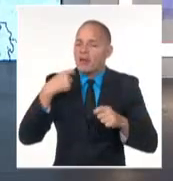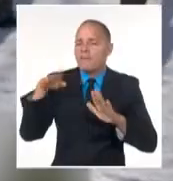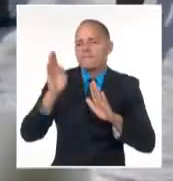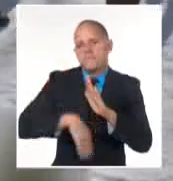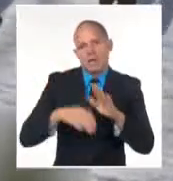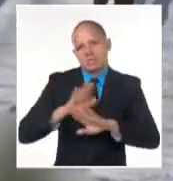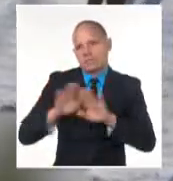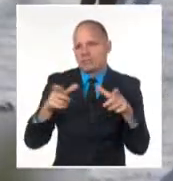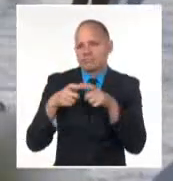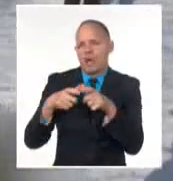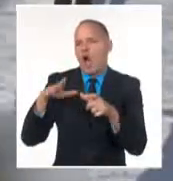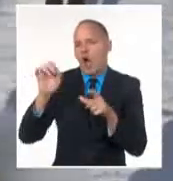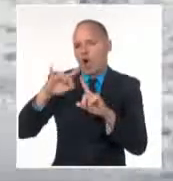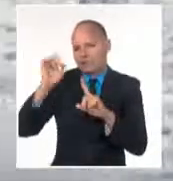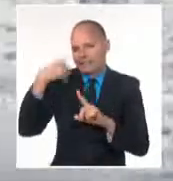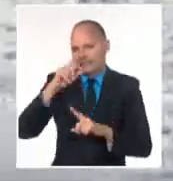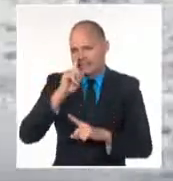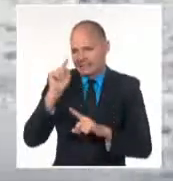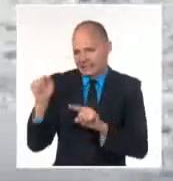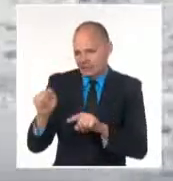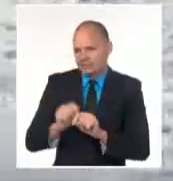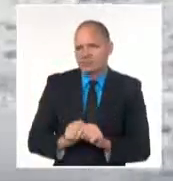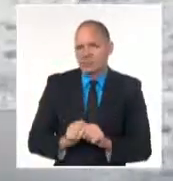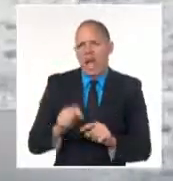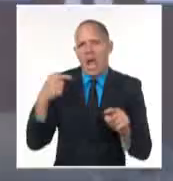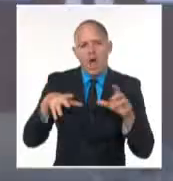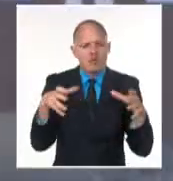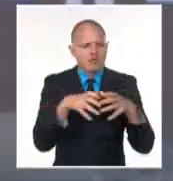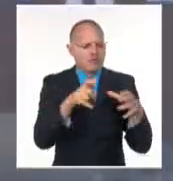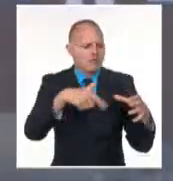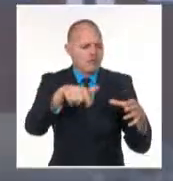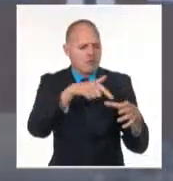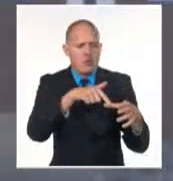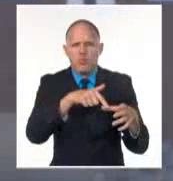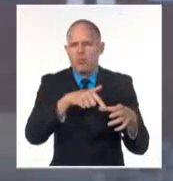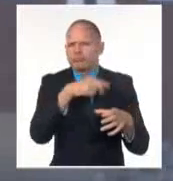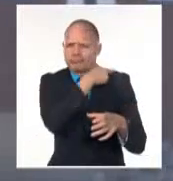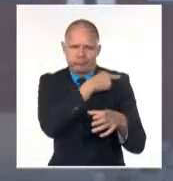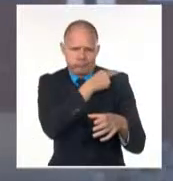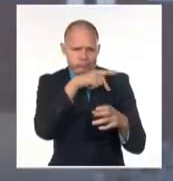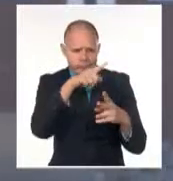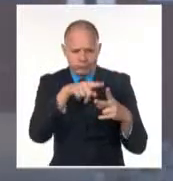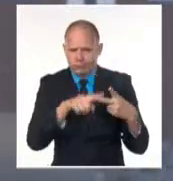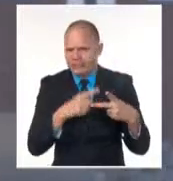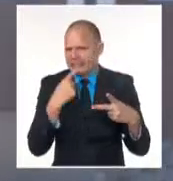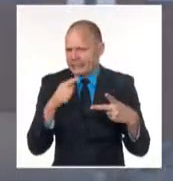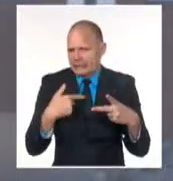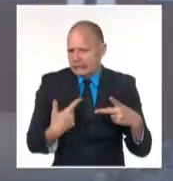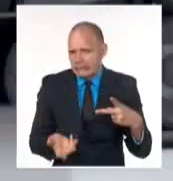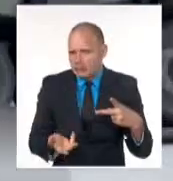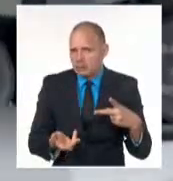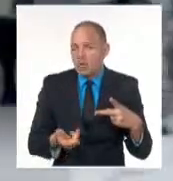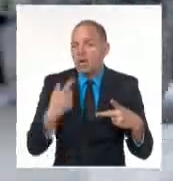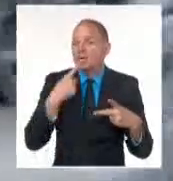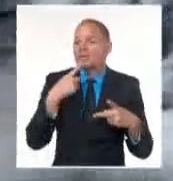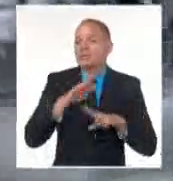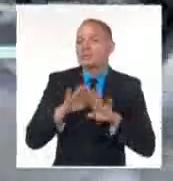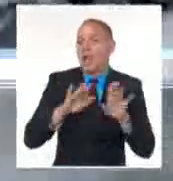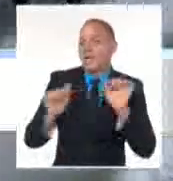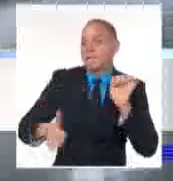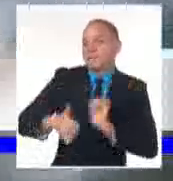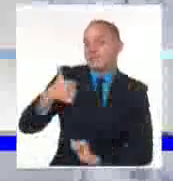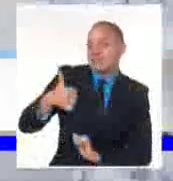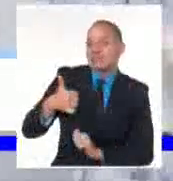La cláusula, promovida por un equipo que integran los senadores Tim Cain y Marco Rubio, dictamina que ni el presidente ni otro